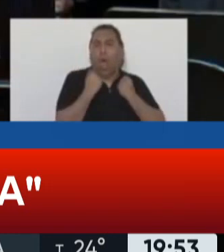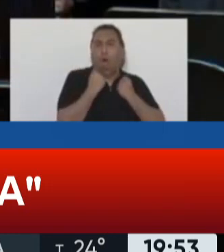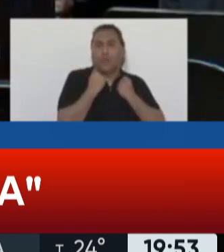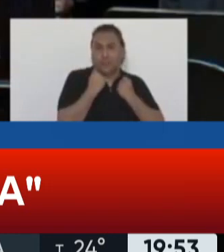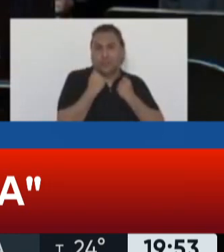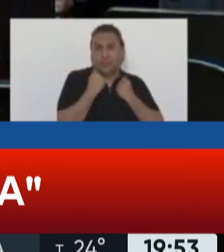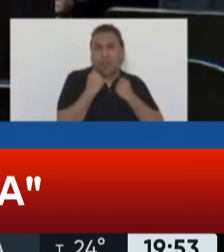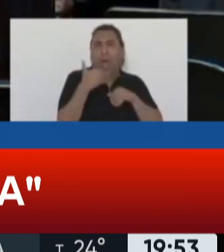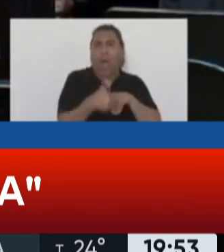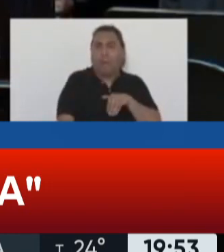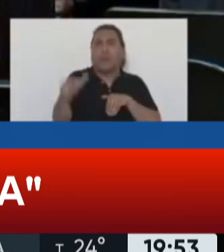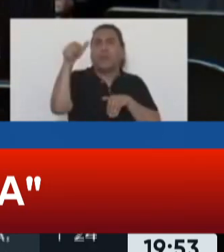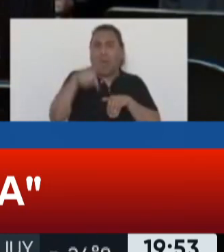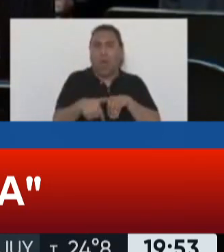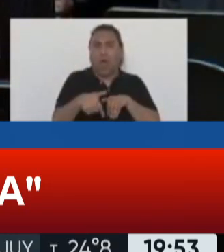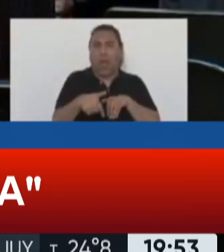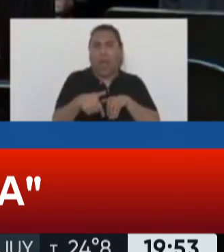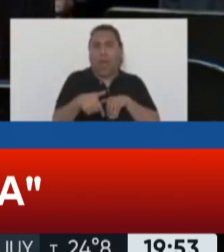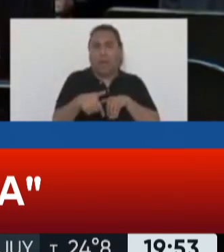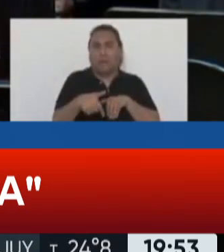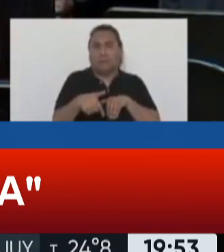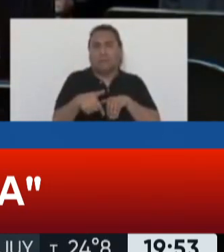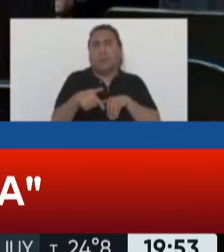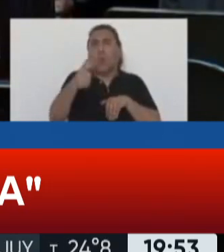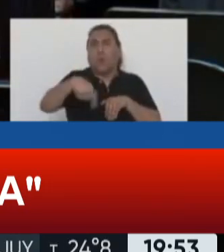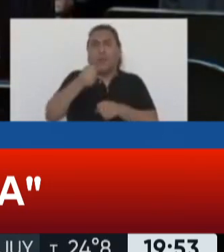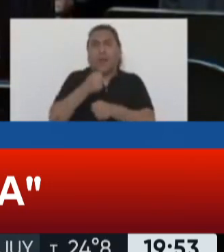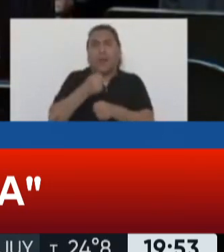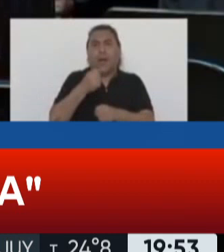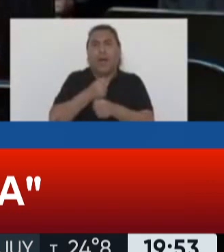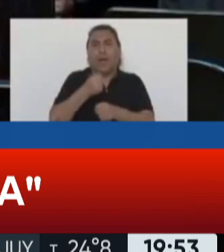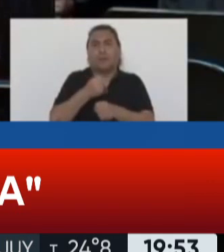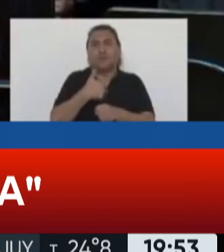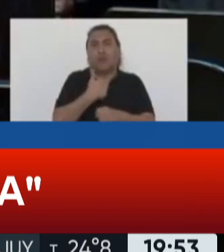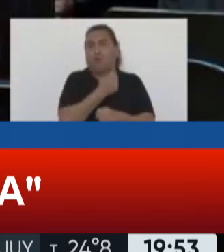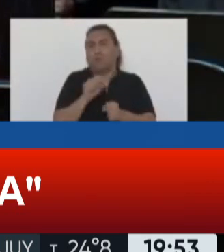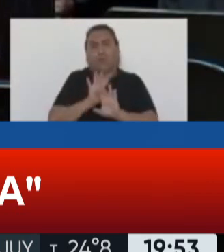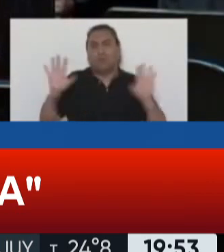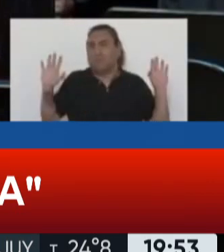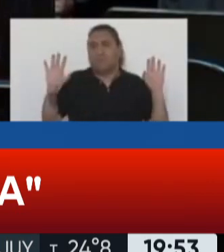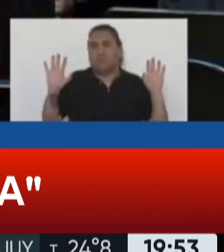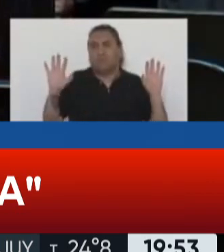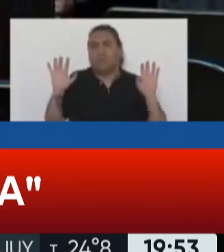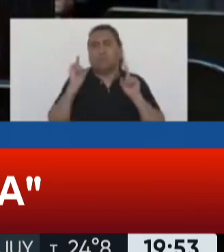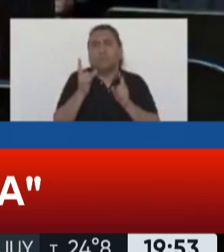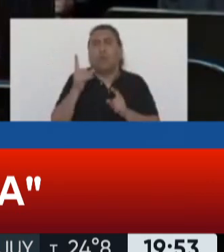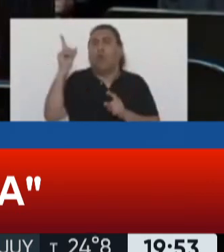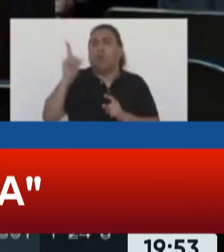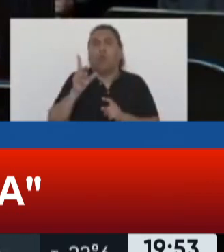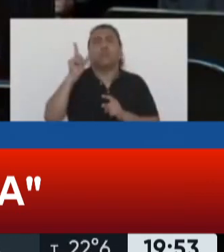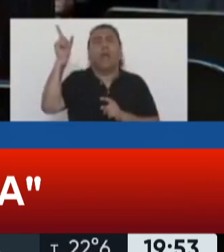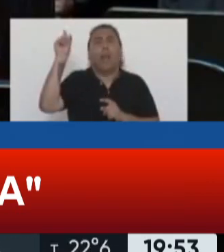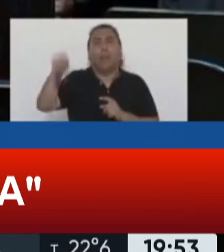ahora sin mí, pero sepan que aunque no esté, estaré. Que la protección de Dios, fuente de toda razón y